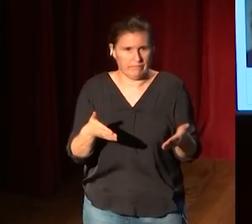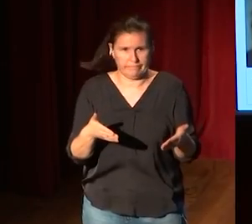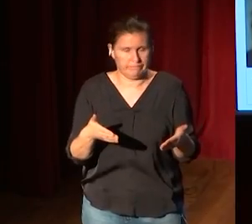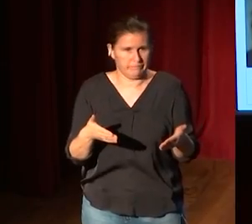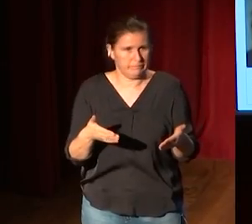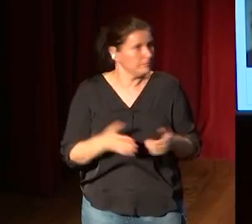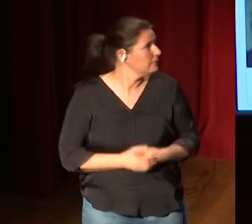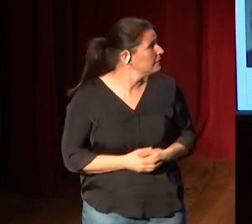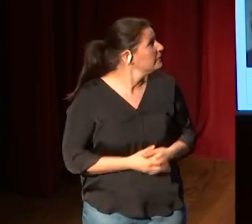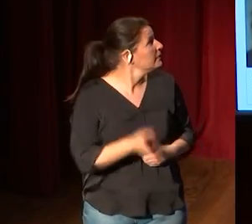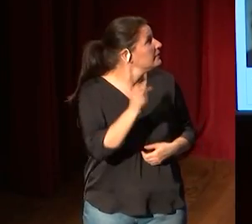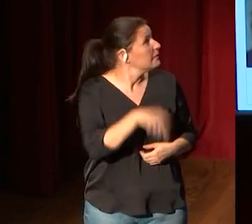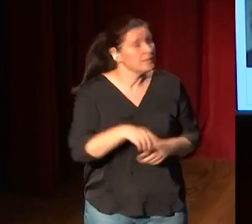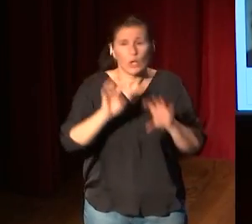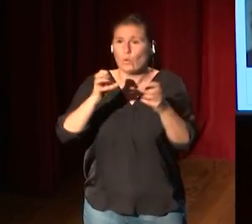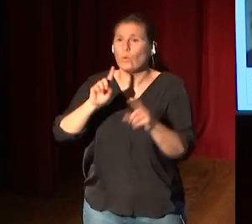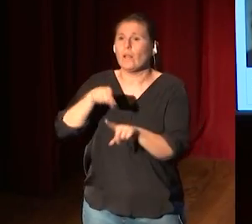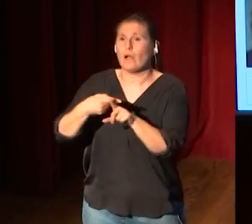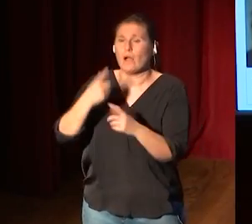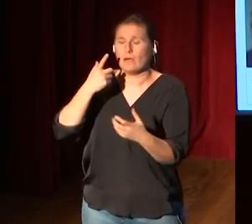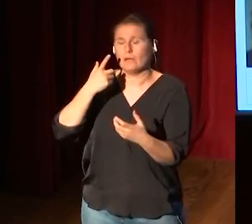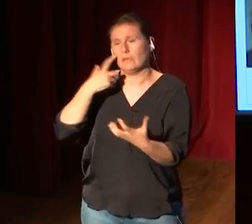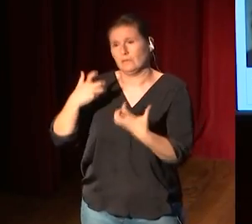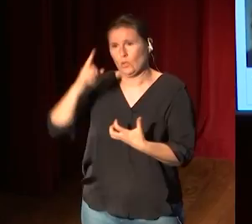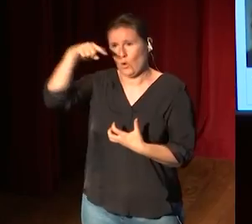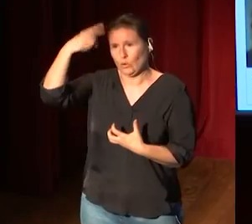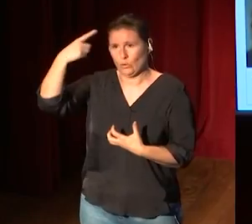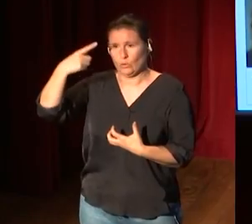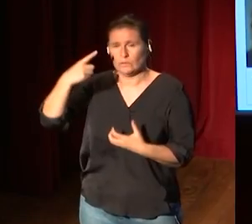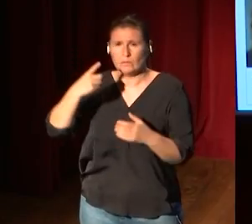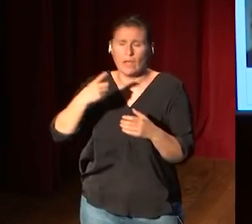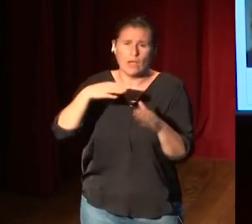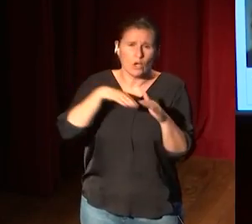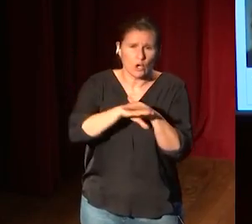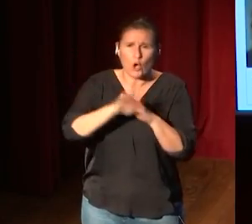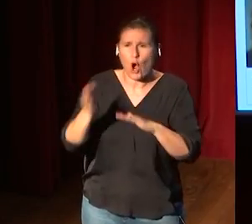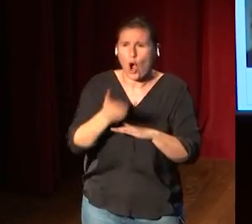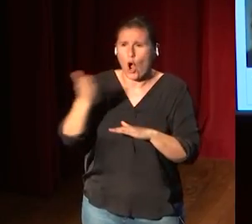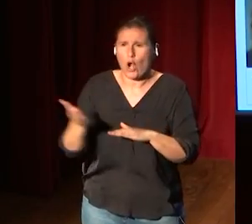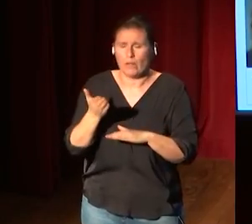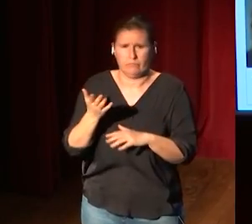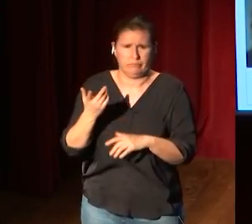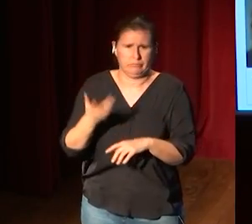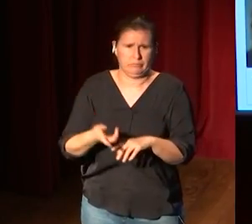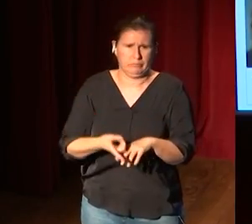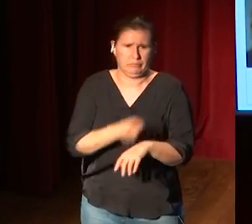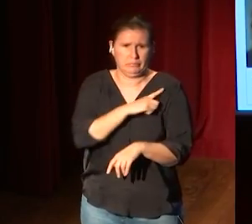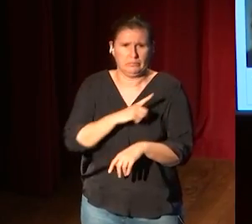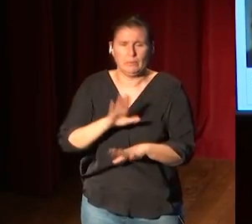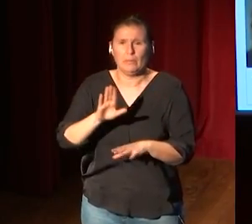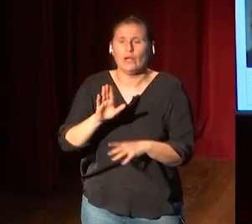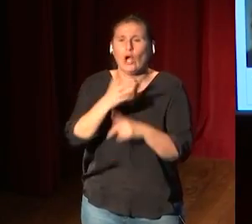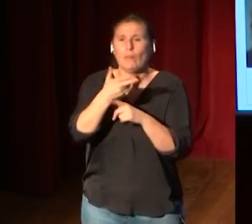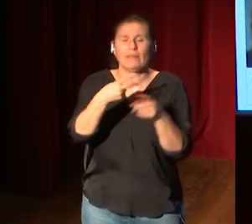Google and Culture que también es como una gran colección pero evidentemente cuidado vídeos entre 60